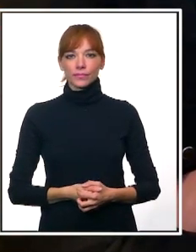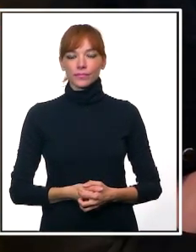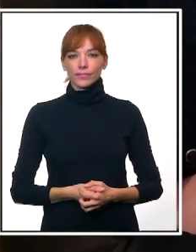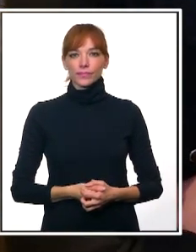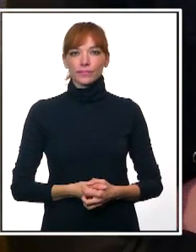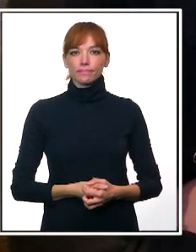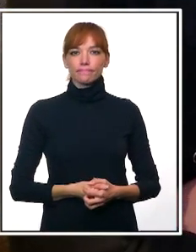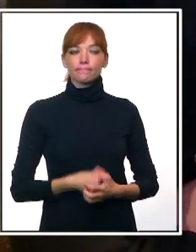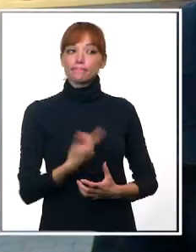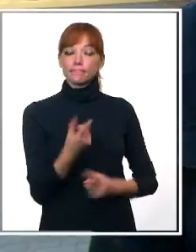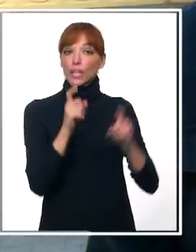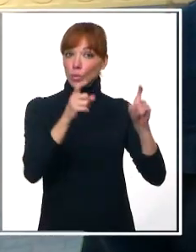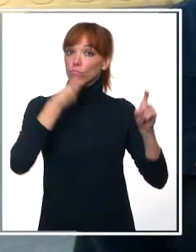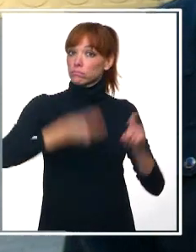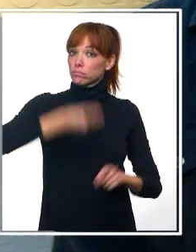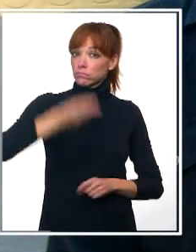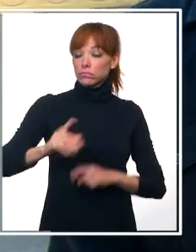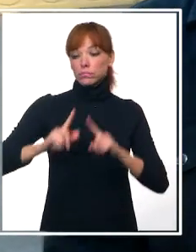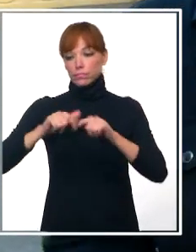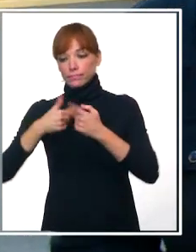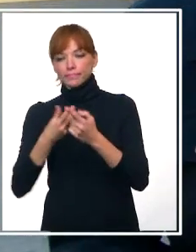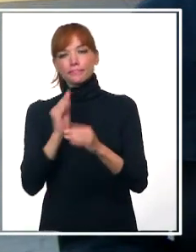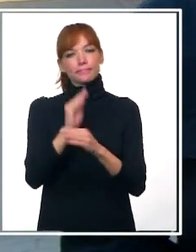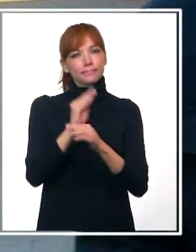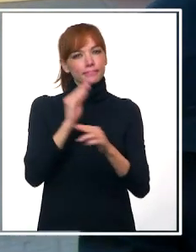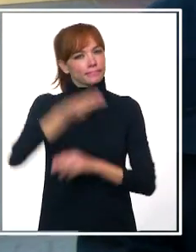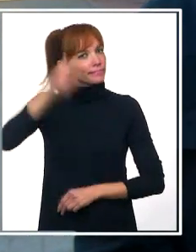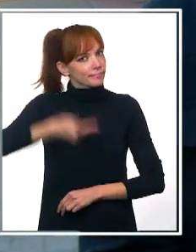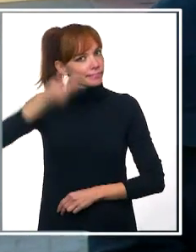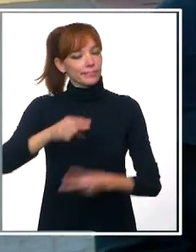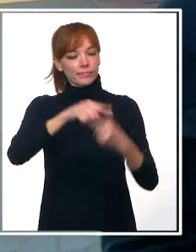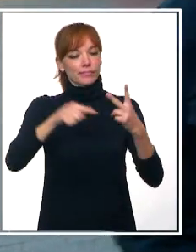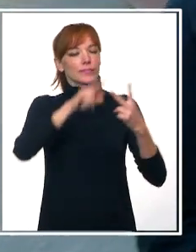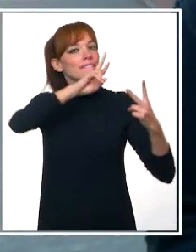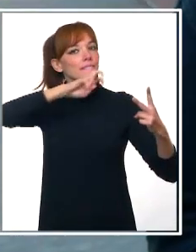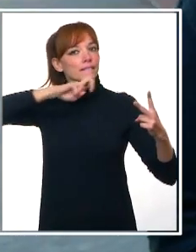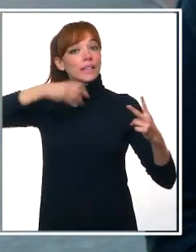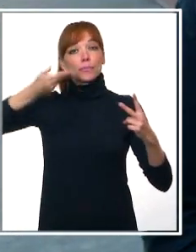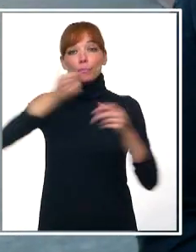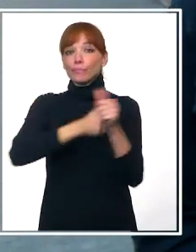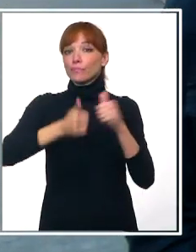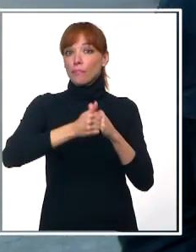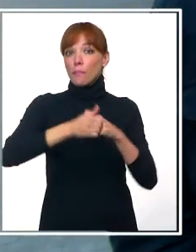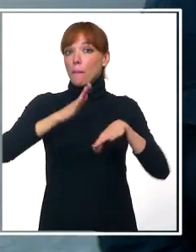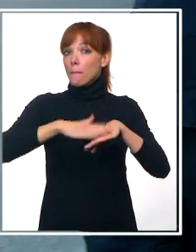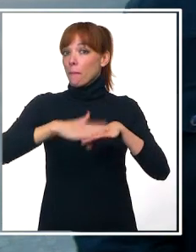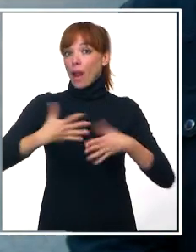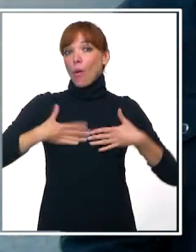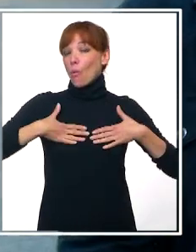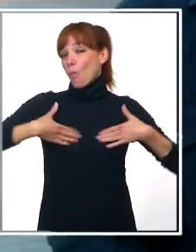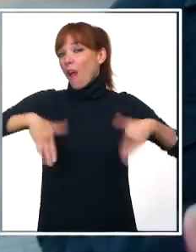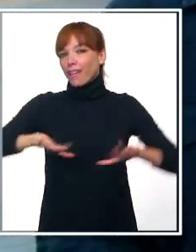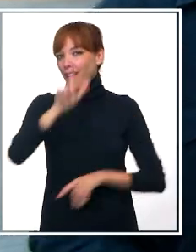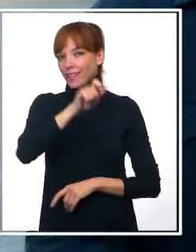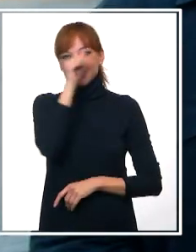Una buena educación y un buen cuidado familiar son dos valores fundamentales para que cualquier niño con o sin discapacidad pueda